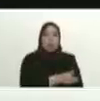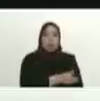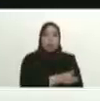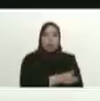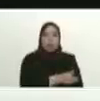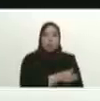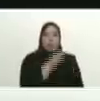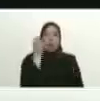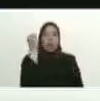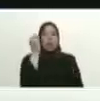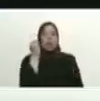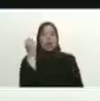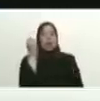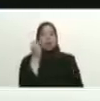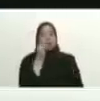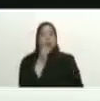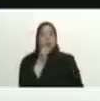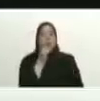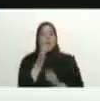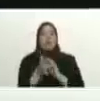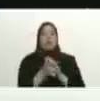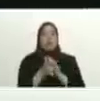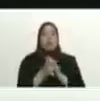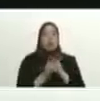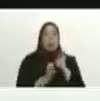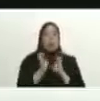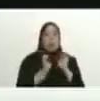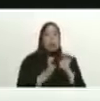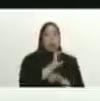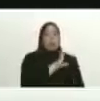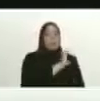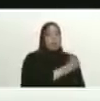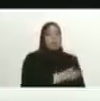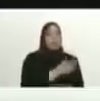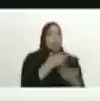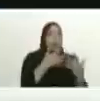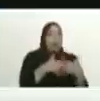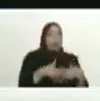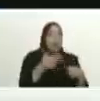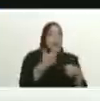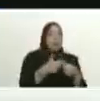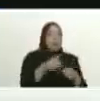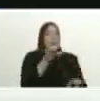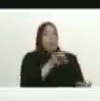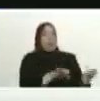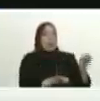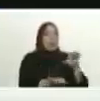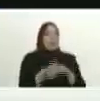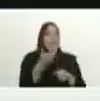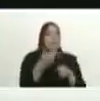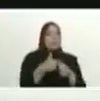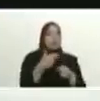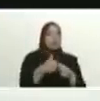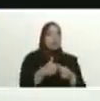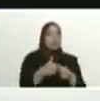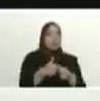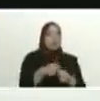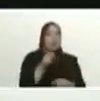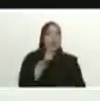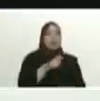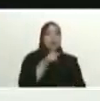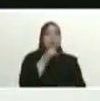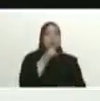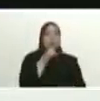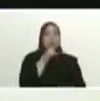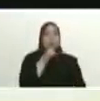garantizar inversiones y tecnología en petróleo petroquímica gas la necesidad de